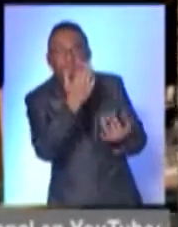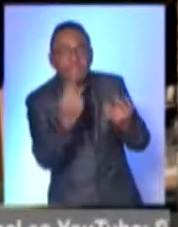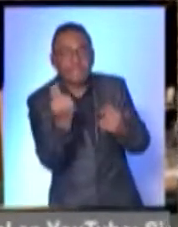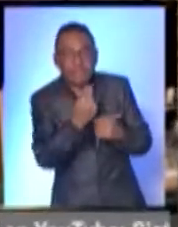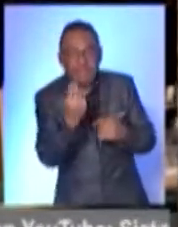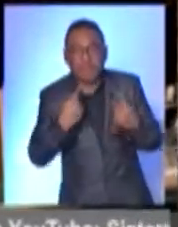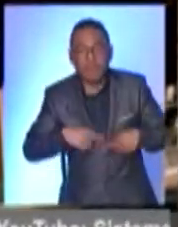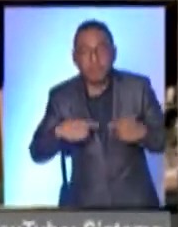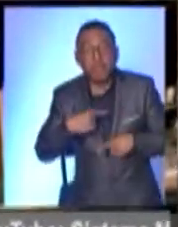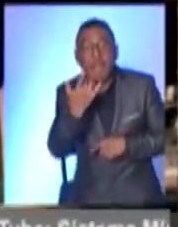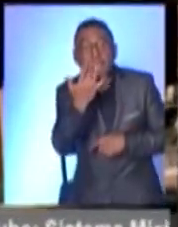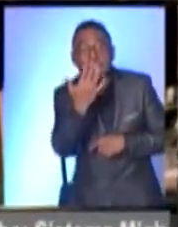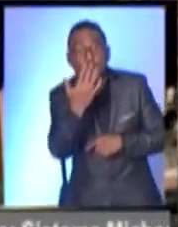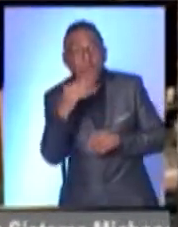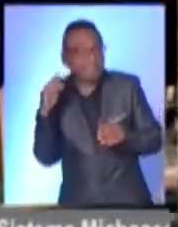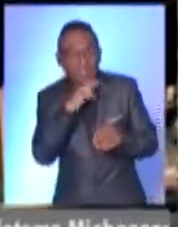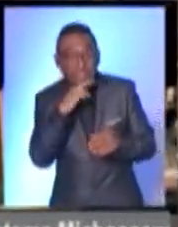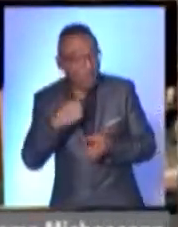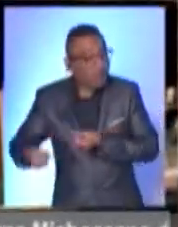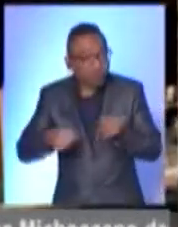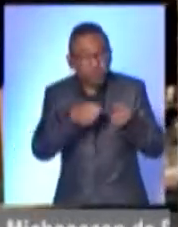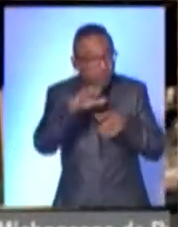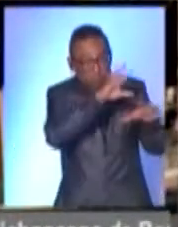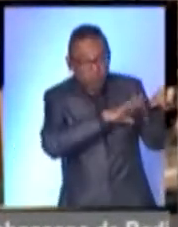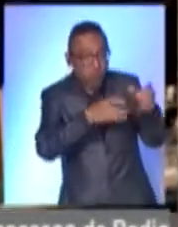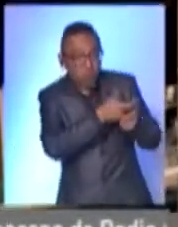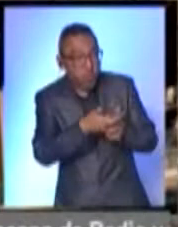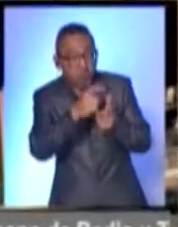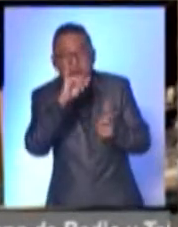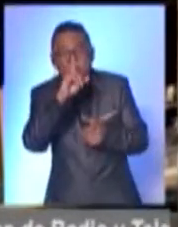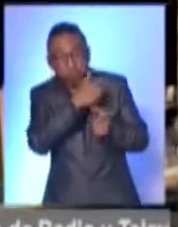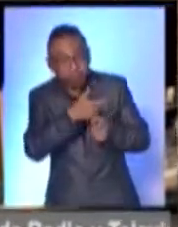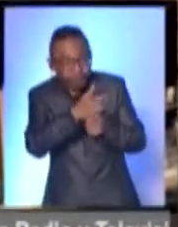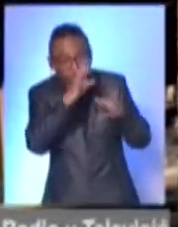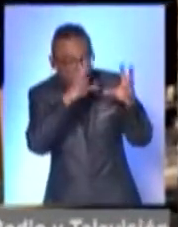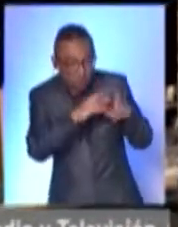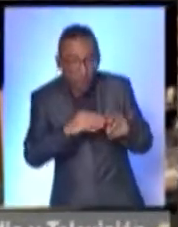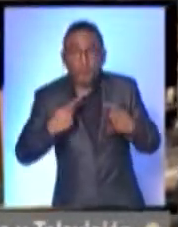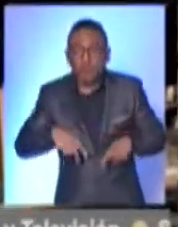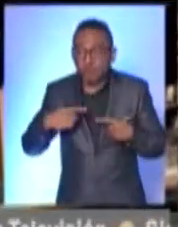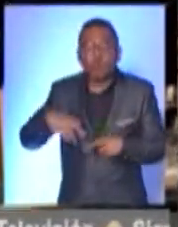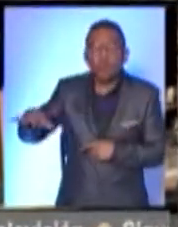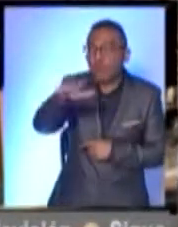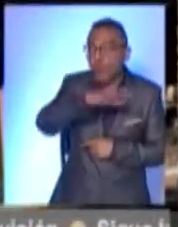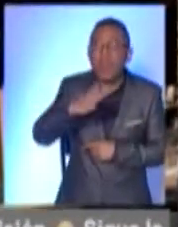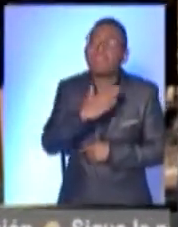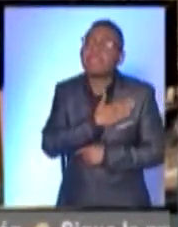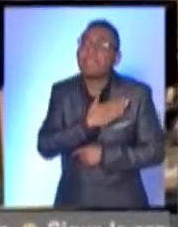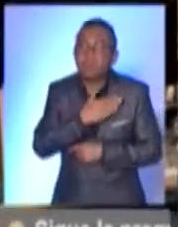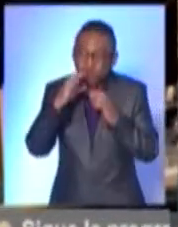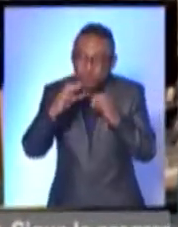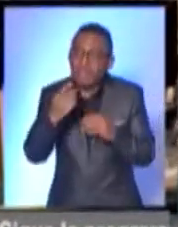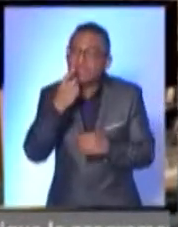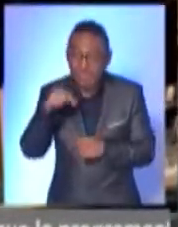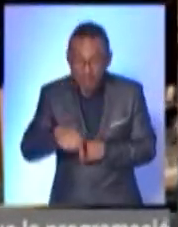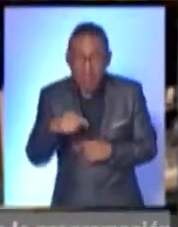50 brigadistas para controlar el incendio, por lo que las instituciones hicieron un llamado a la población a que durante esta temporada de